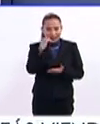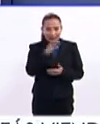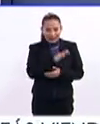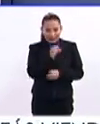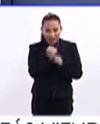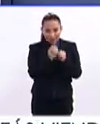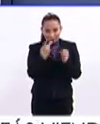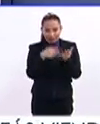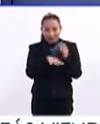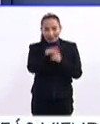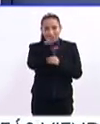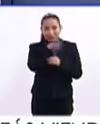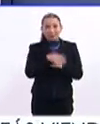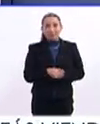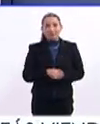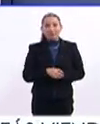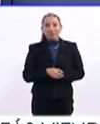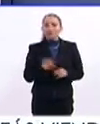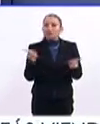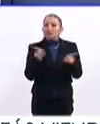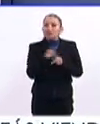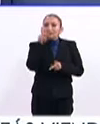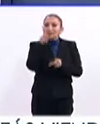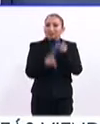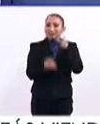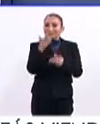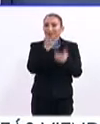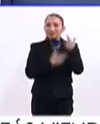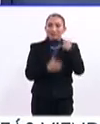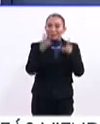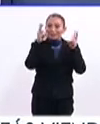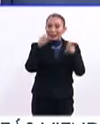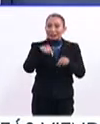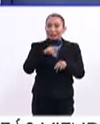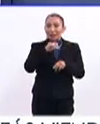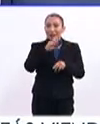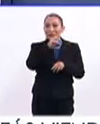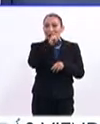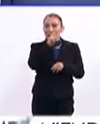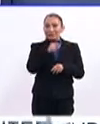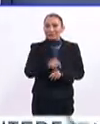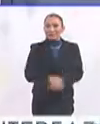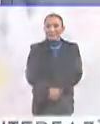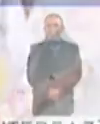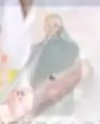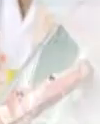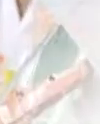Y feliz año 2019. Vamos a hacer una brevísima pausa. Regresamos con más temas. Esto es Interfaz.